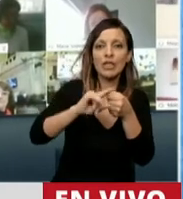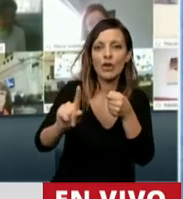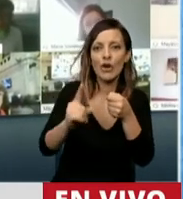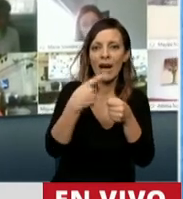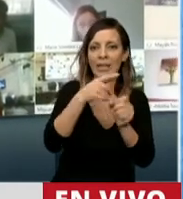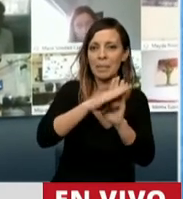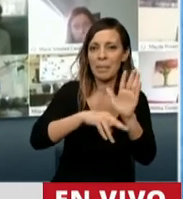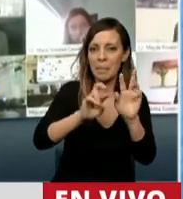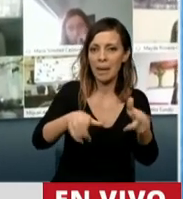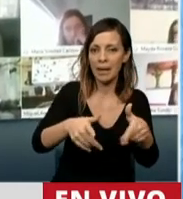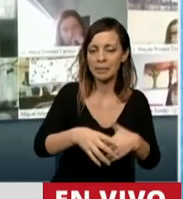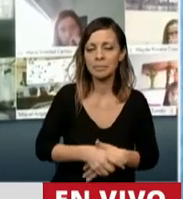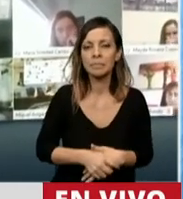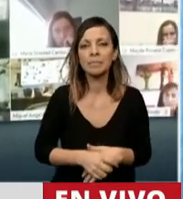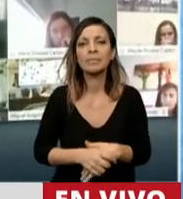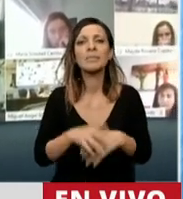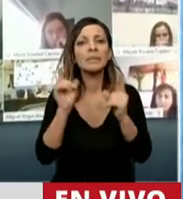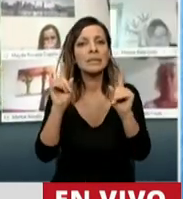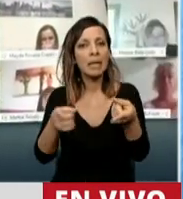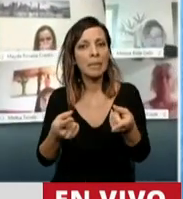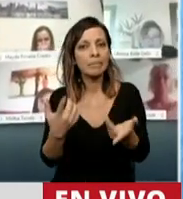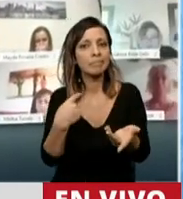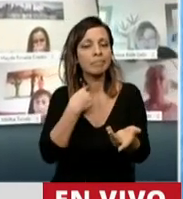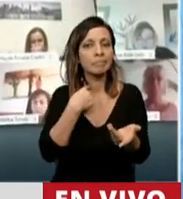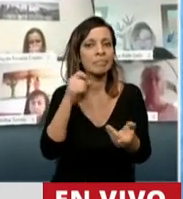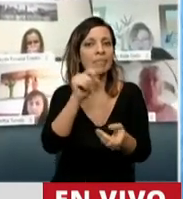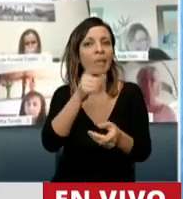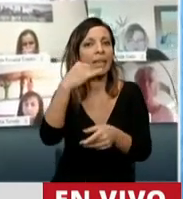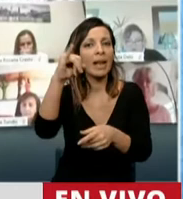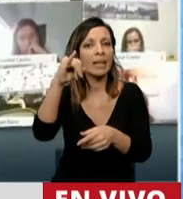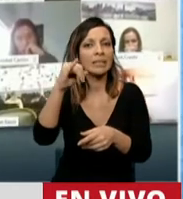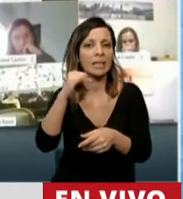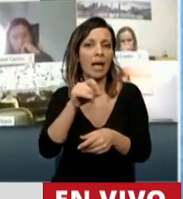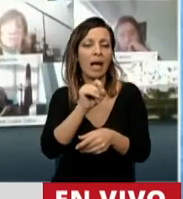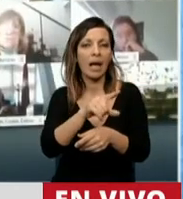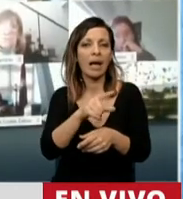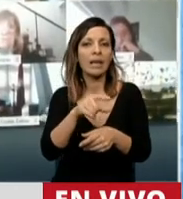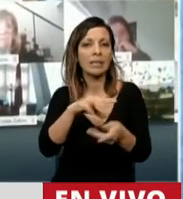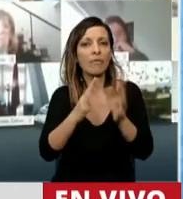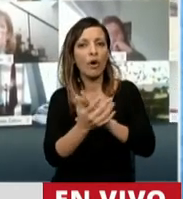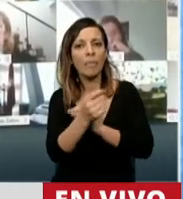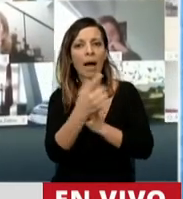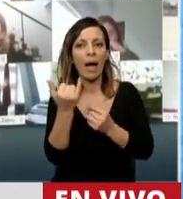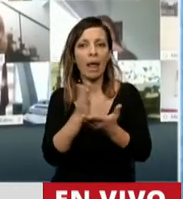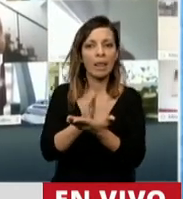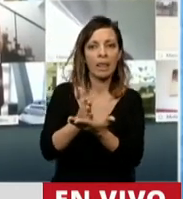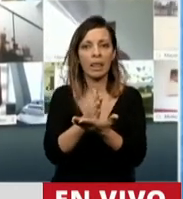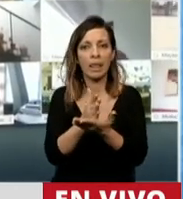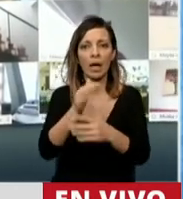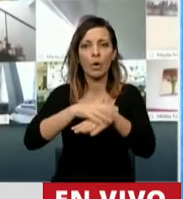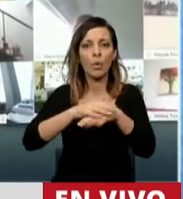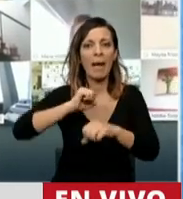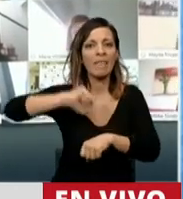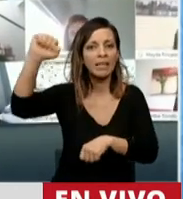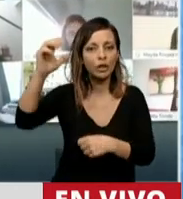Van a quedar expuestos a las variaciones de la tasa BATLAR, que como todos sabemos está sujeta a los vaivenes inflacionarios.